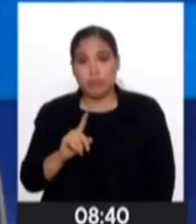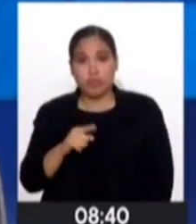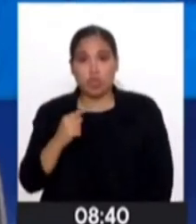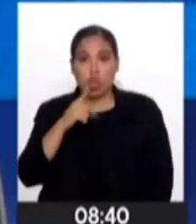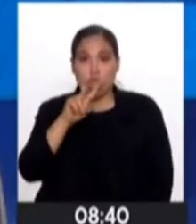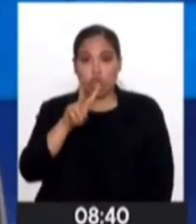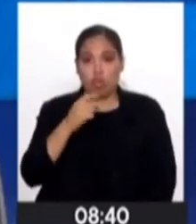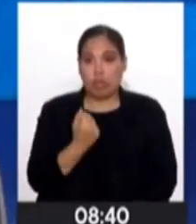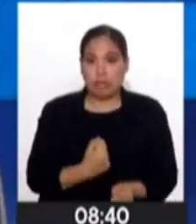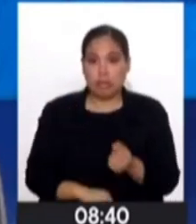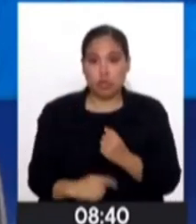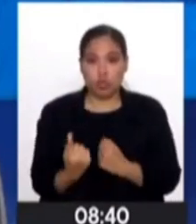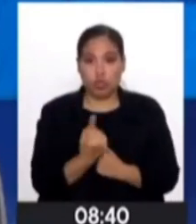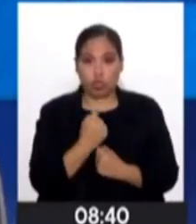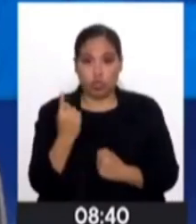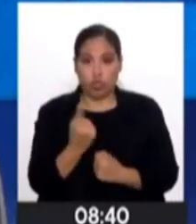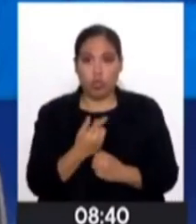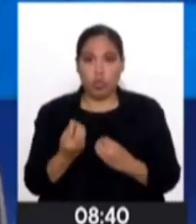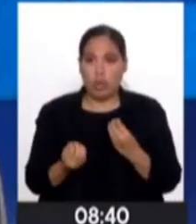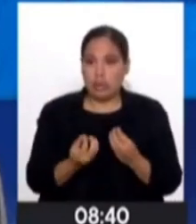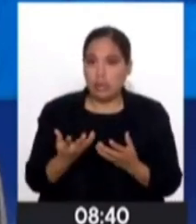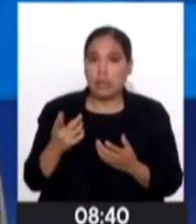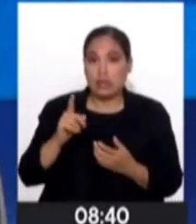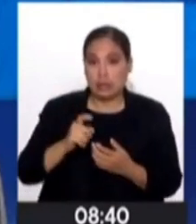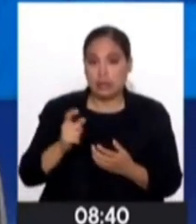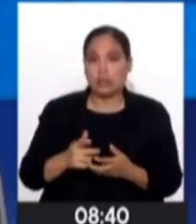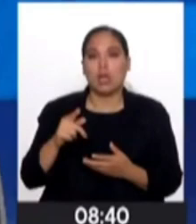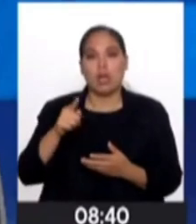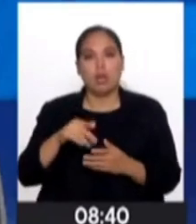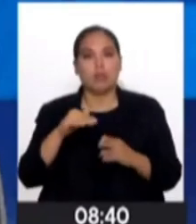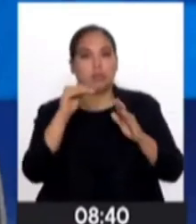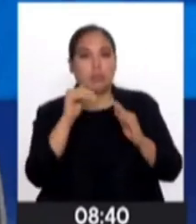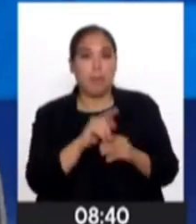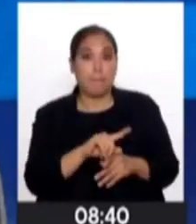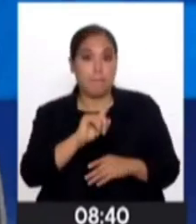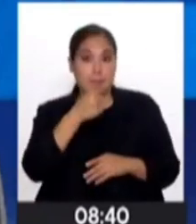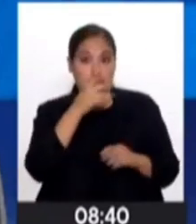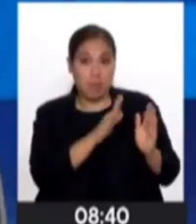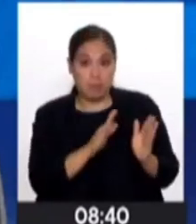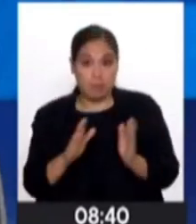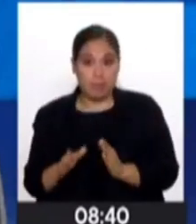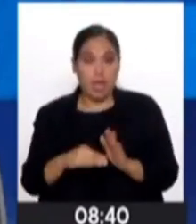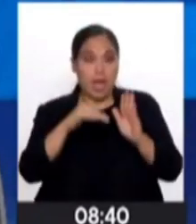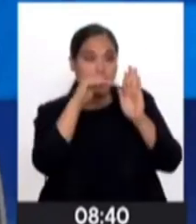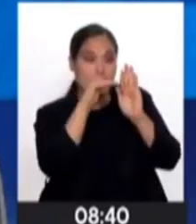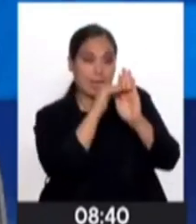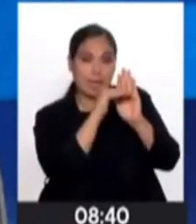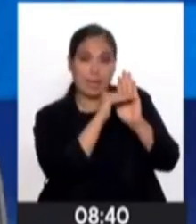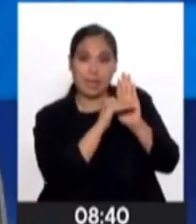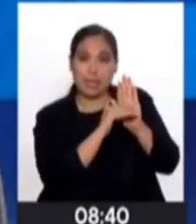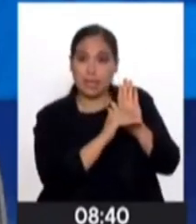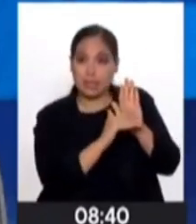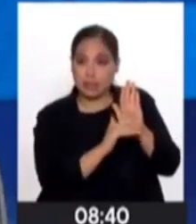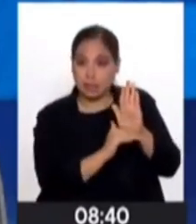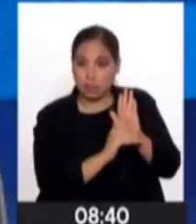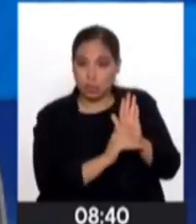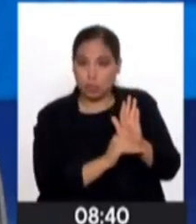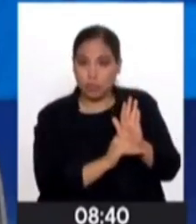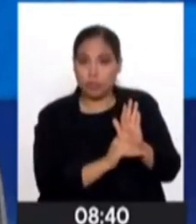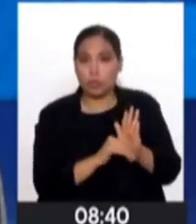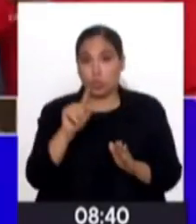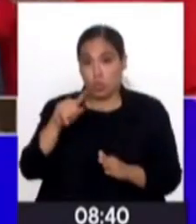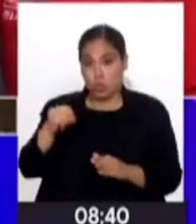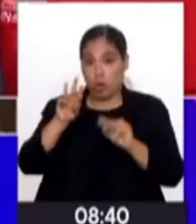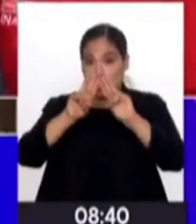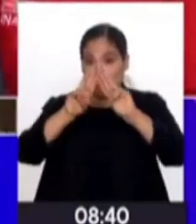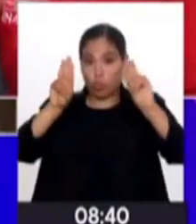el trámite para acceder? Tienen que inscribirse en la página web de INAVIF y del Ministerio de la Mujer. Yo los invito a que entren a la